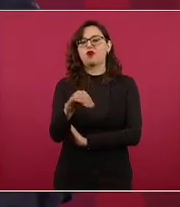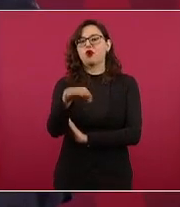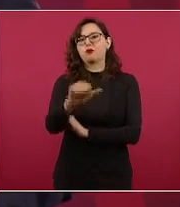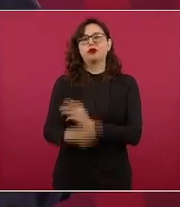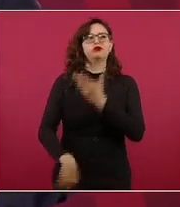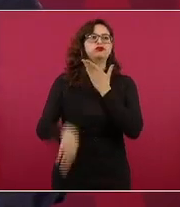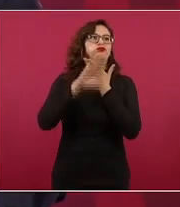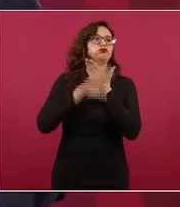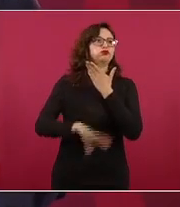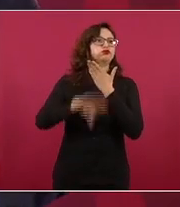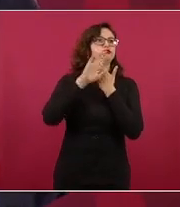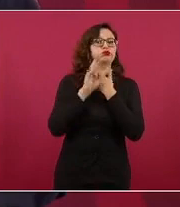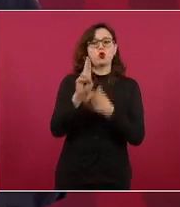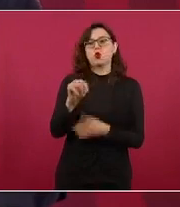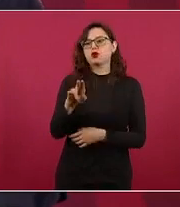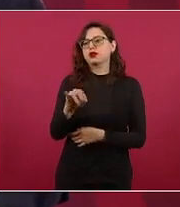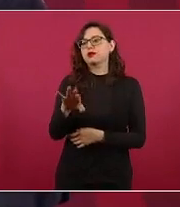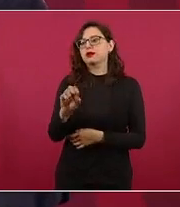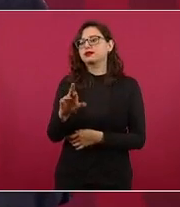o del Universal